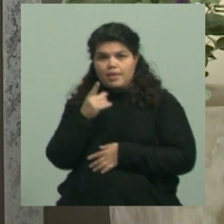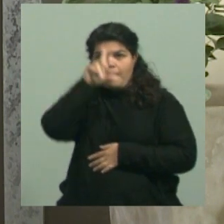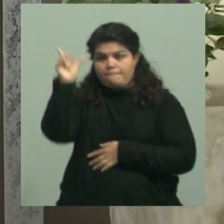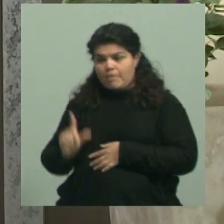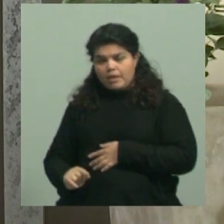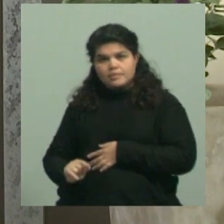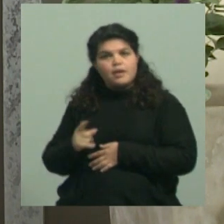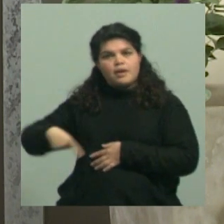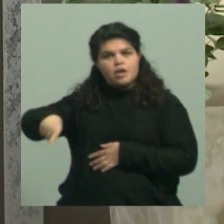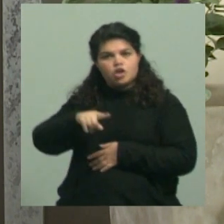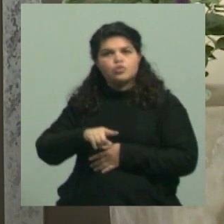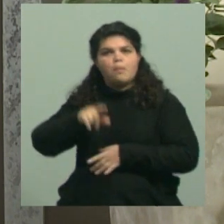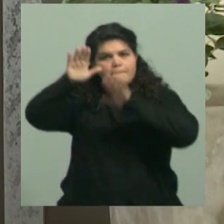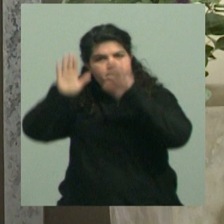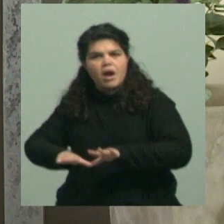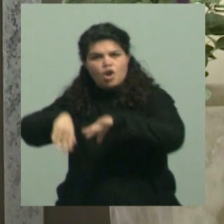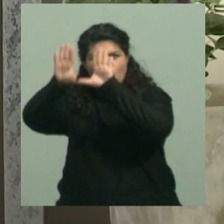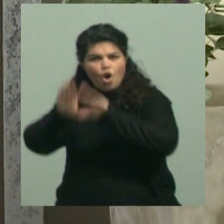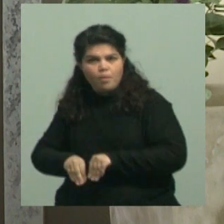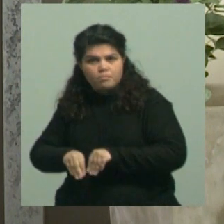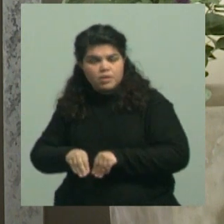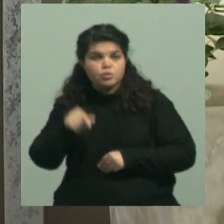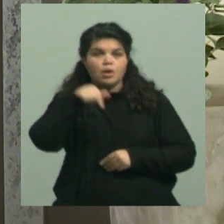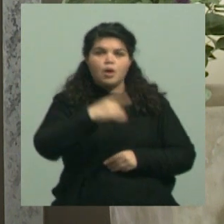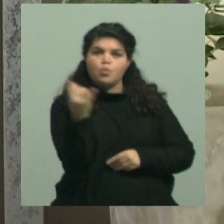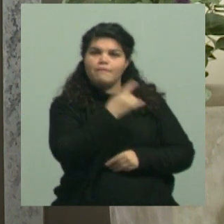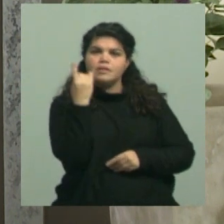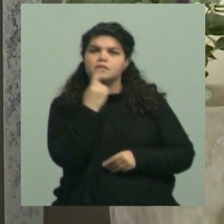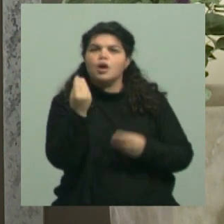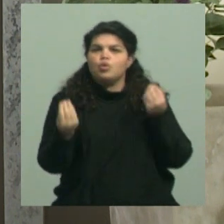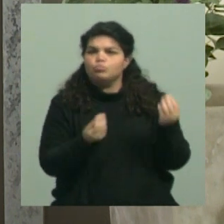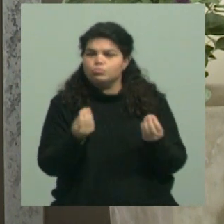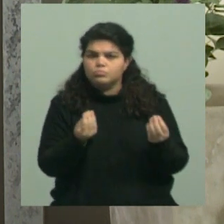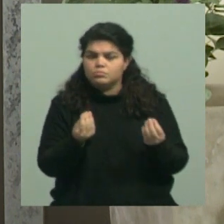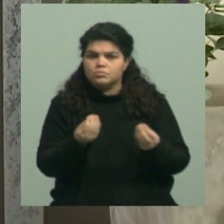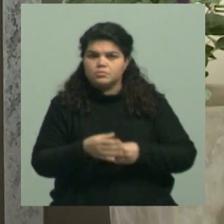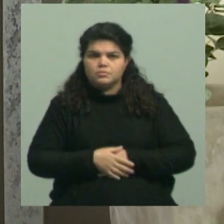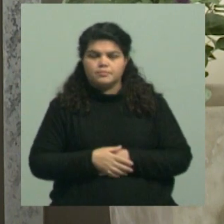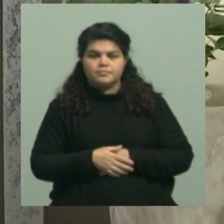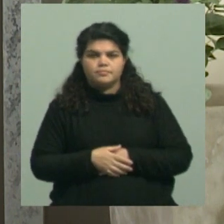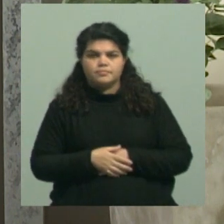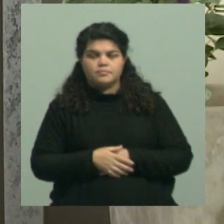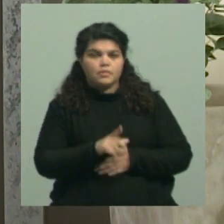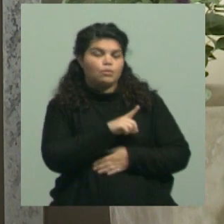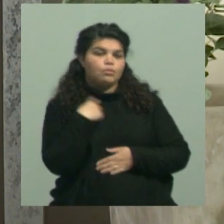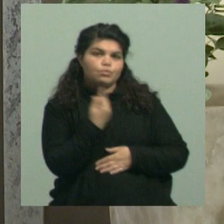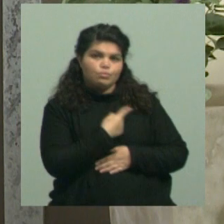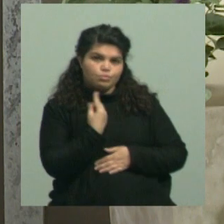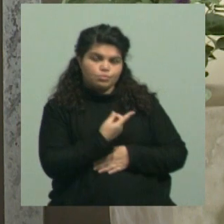desde el rectorado de la Universidad Nacional de Cuyo? Bueno, nosotros tuvimos una